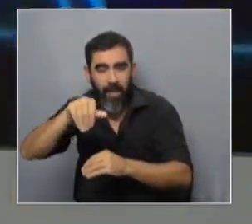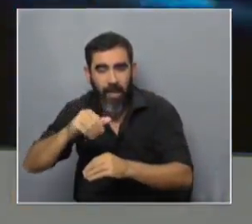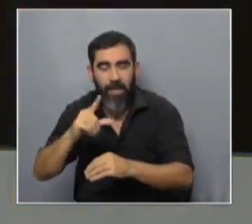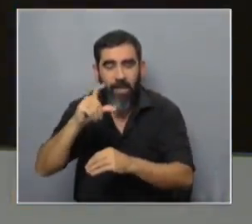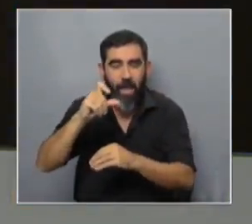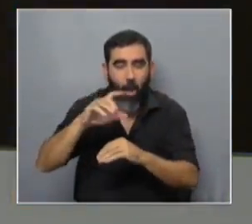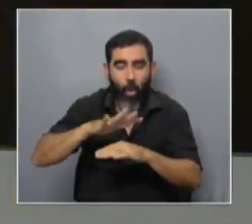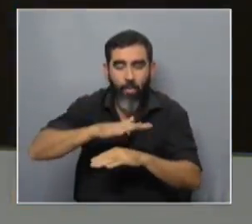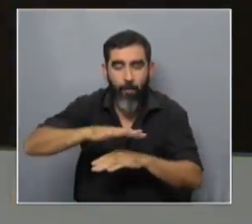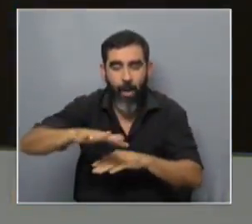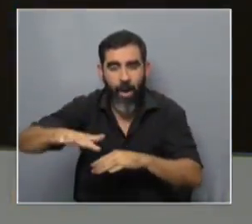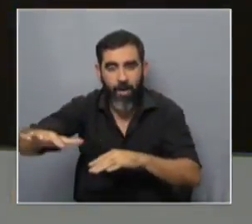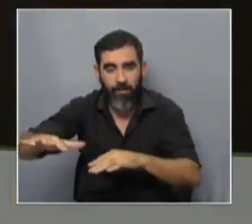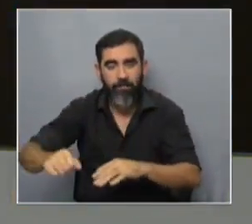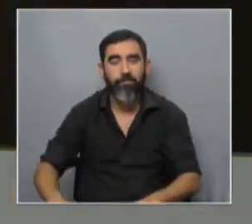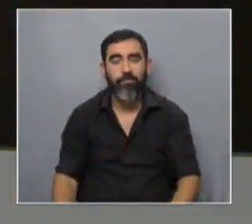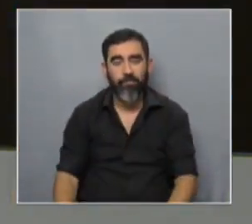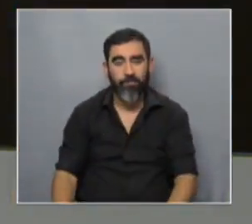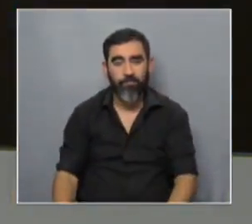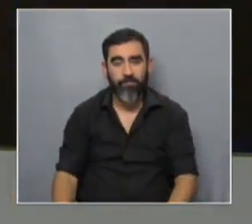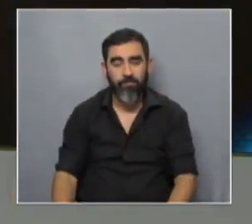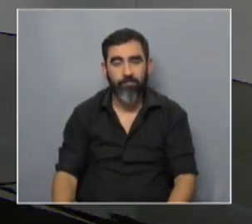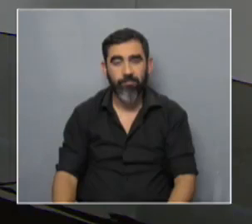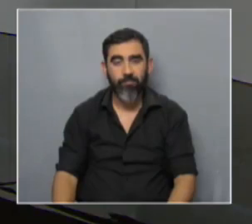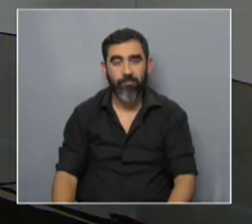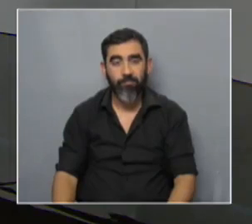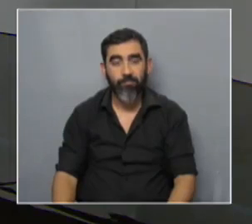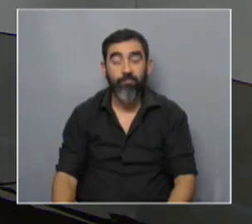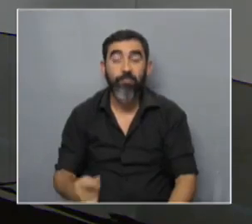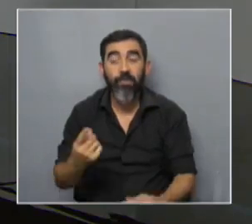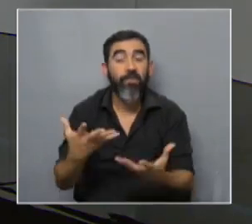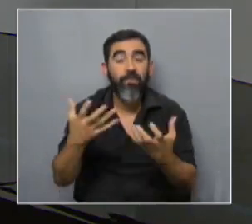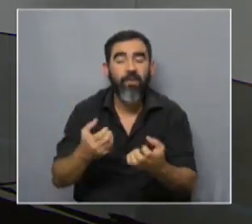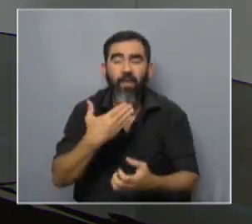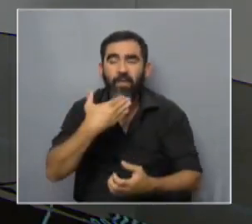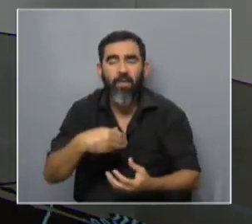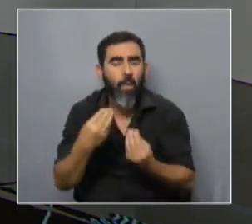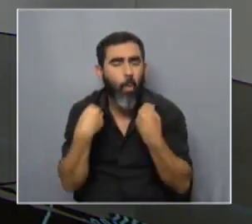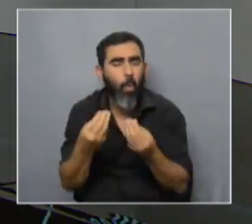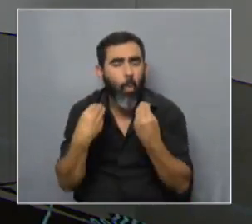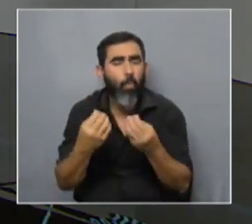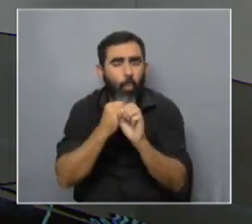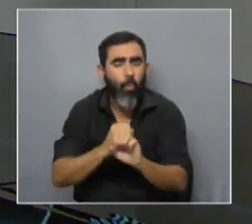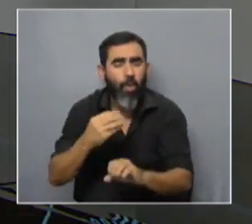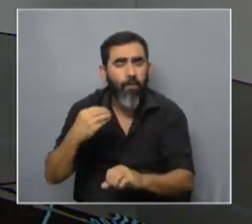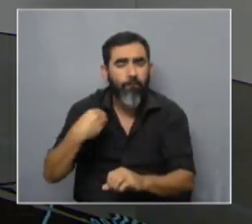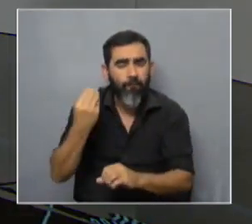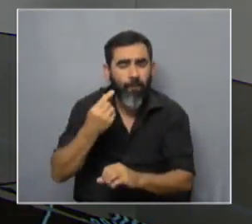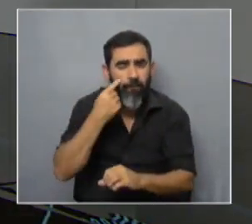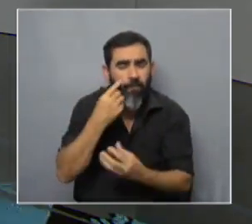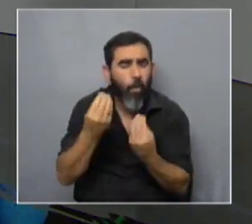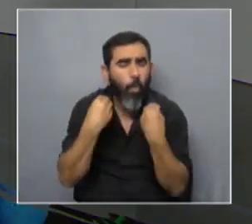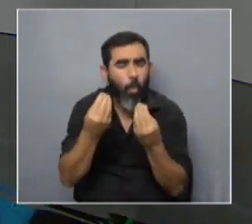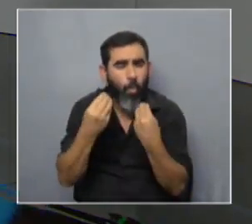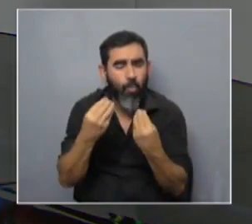mar que se va concentrando hasta producir la sal por precipitación. Y lo que querían era entender cómo eran capaces de sobrevivir en esos